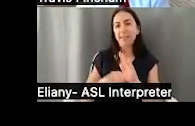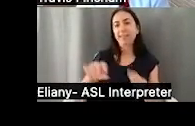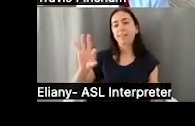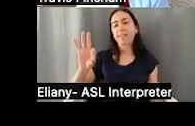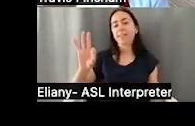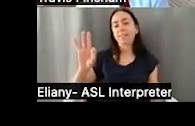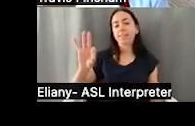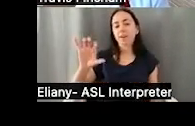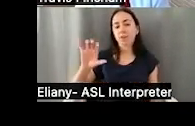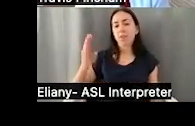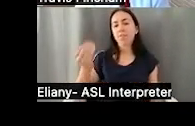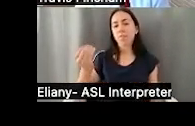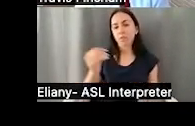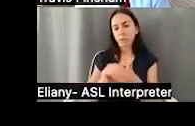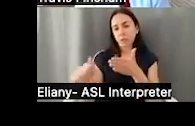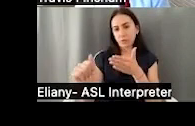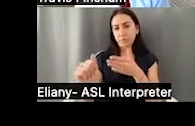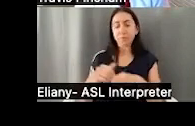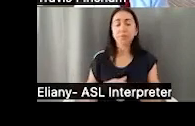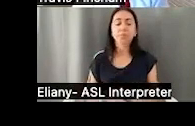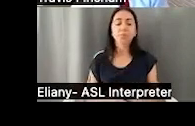914 dólares.